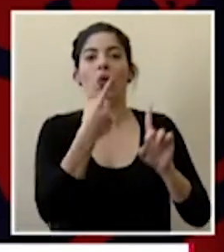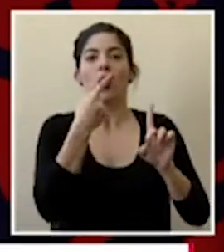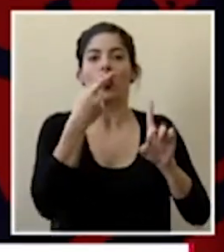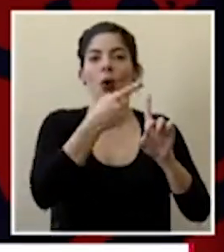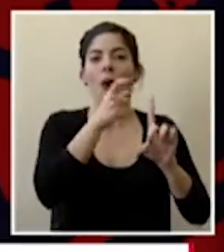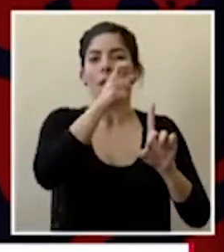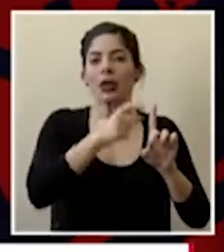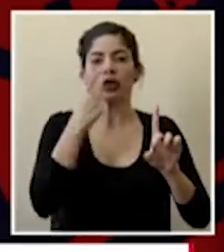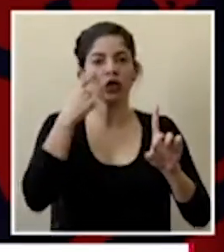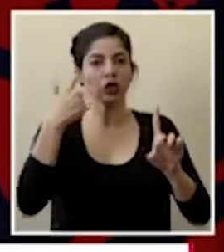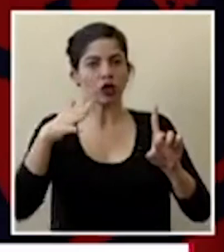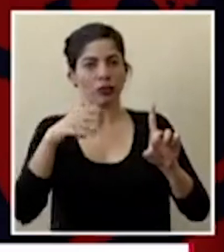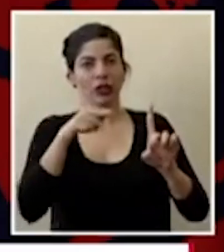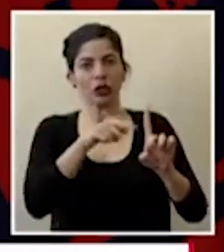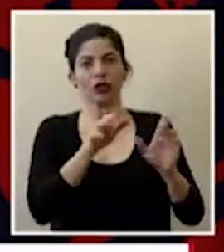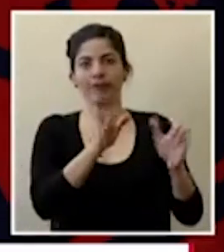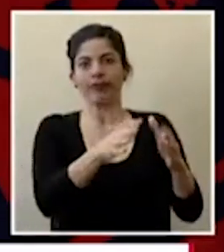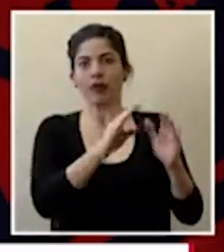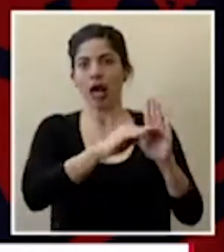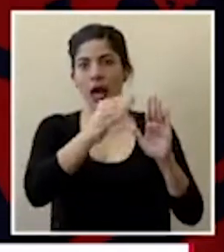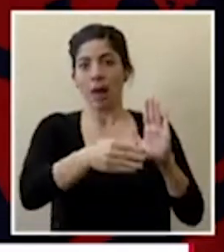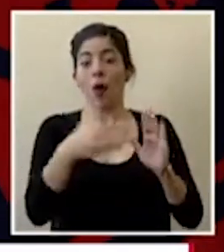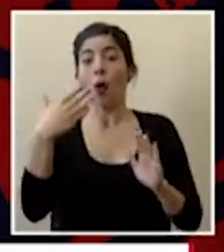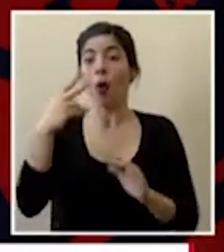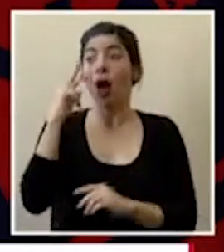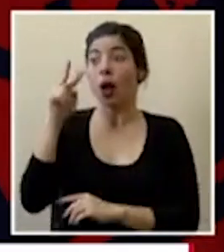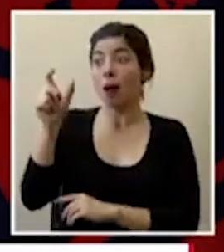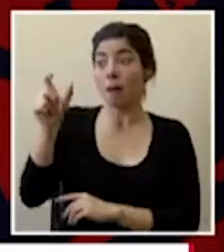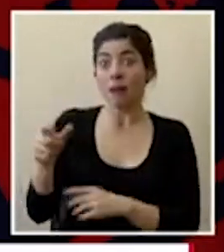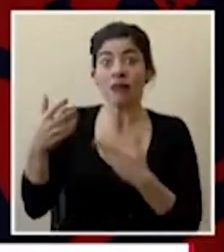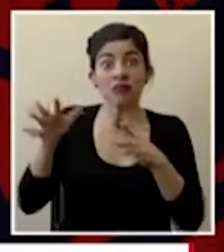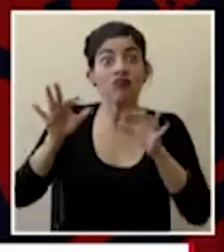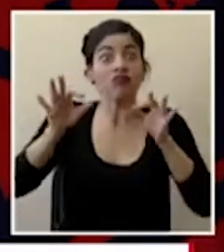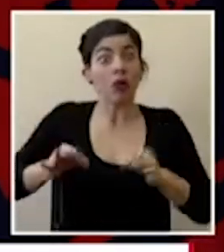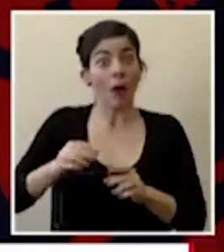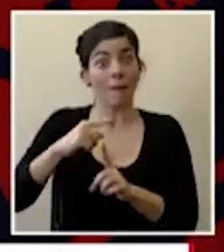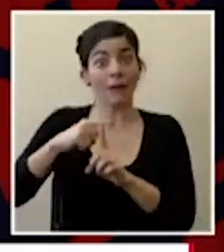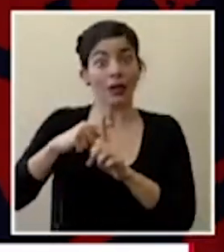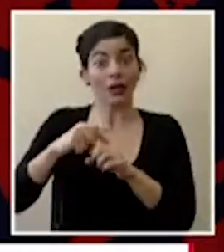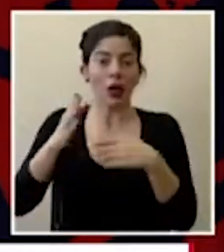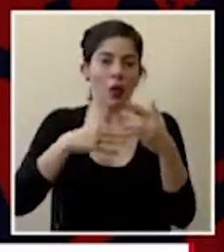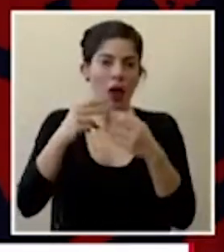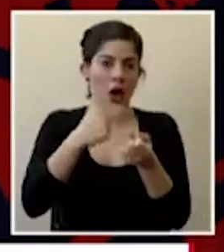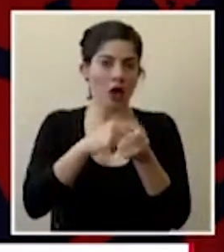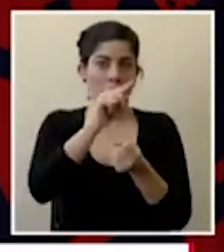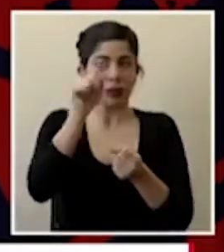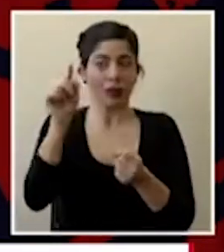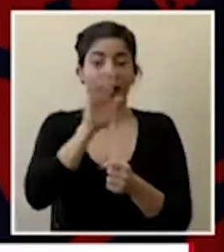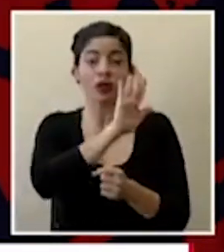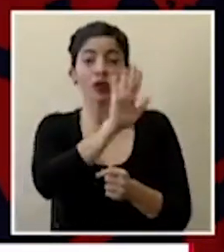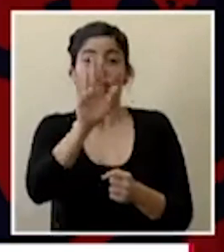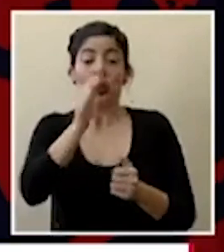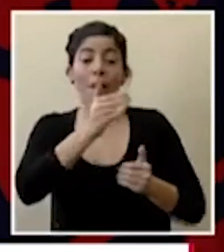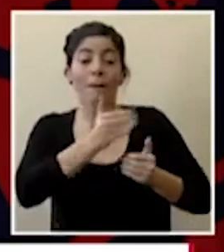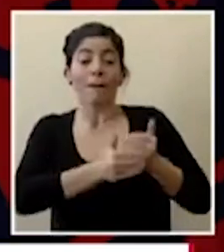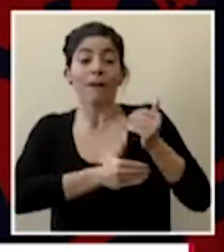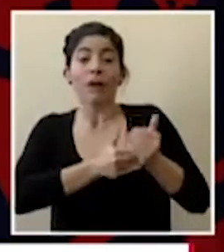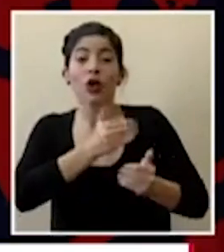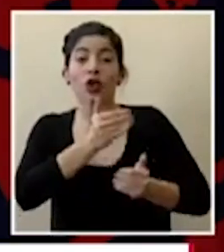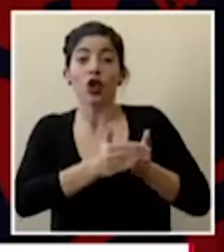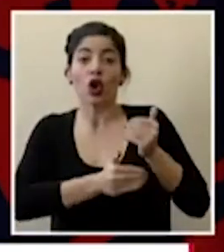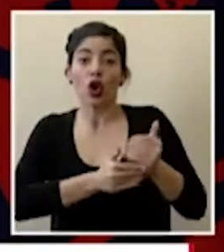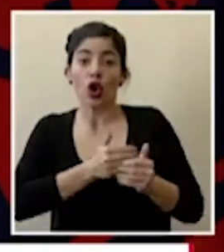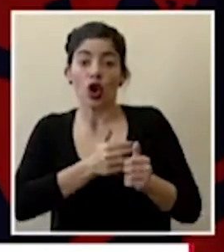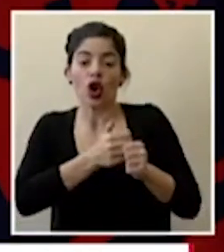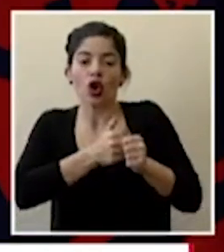sospechosos este en el momento que se define que un paciente es positivo en alguno de estos centros según los protocolos actuales en base a a